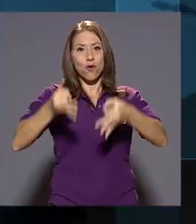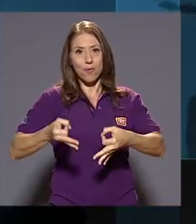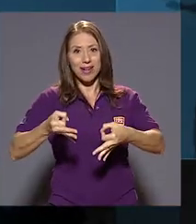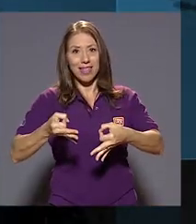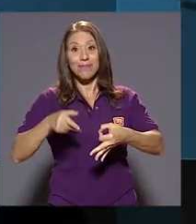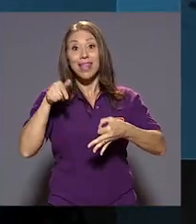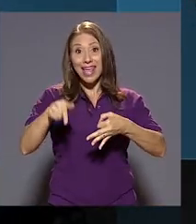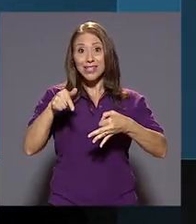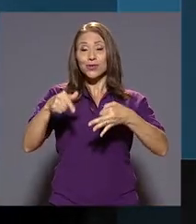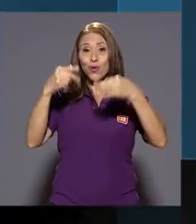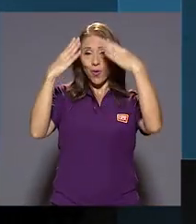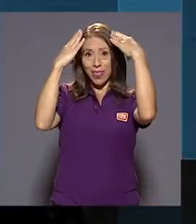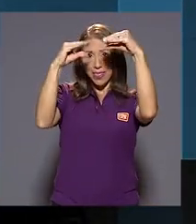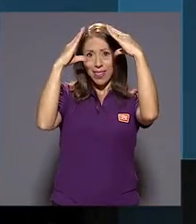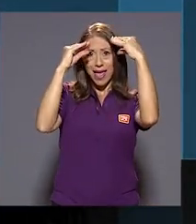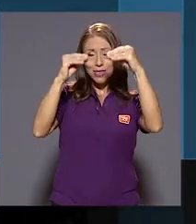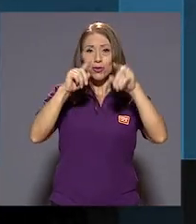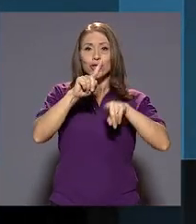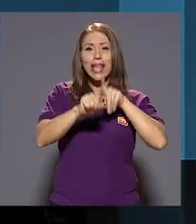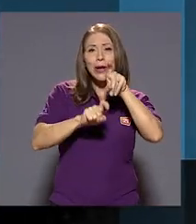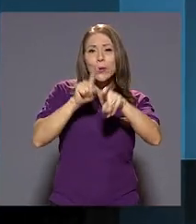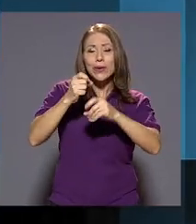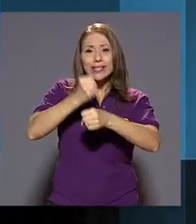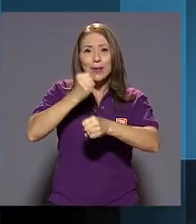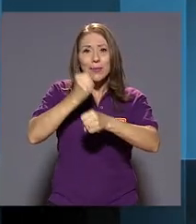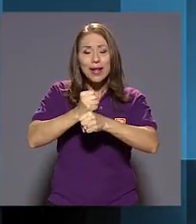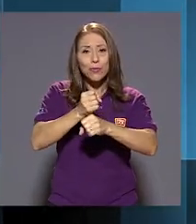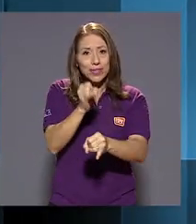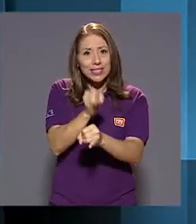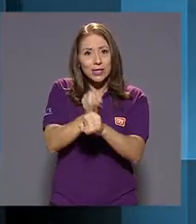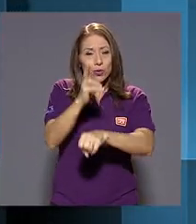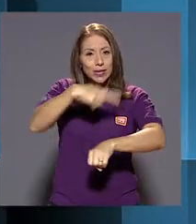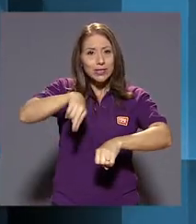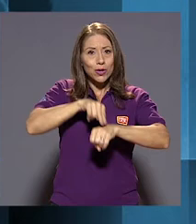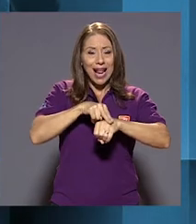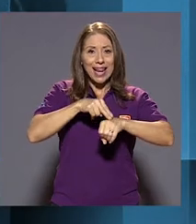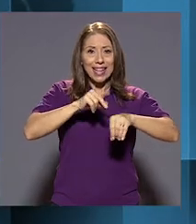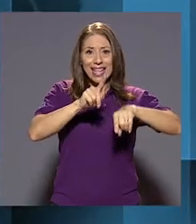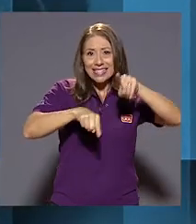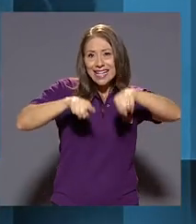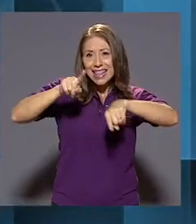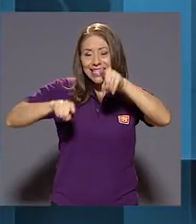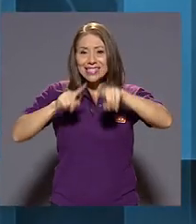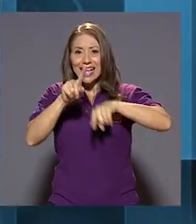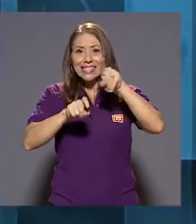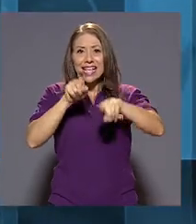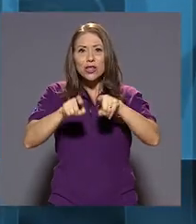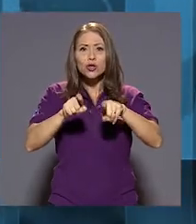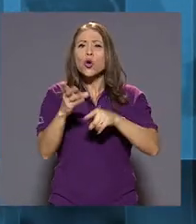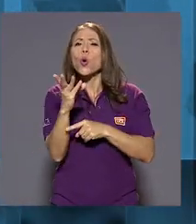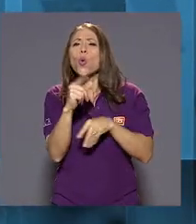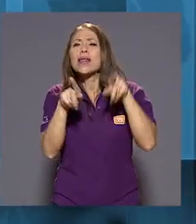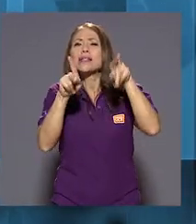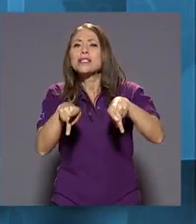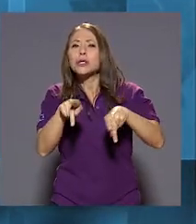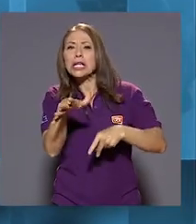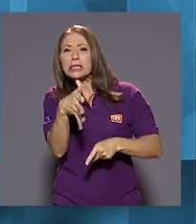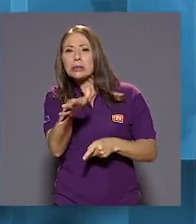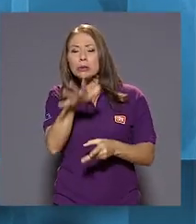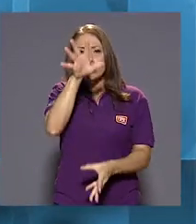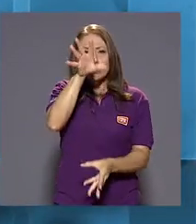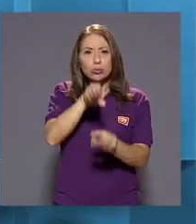según datos de la encuesta de empleo del Instituto Nacional de Estadística y Census, equivale a casi un millón de personas.